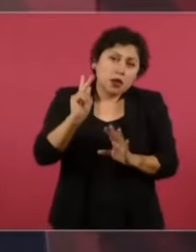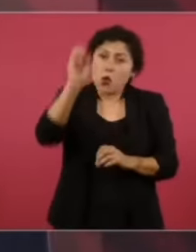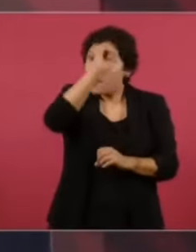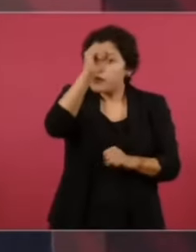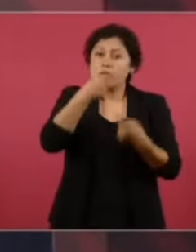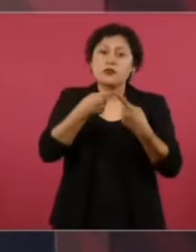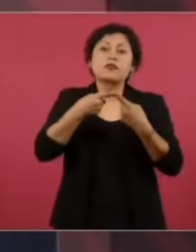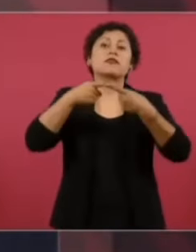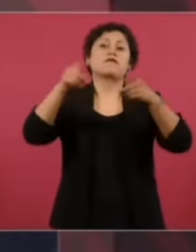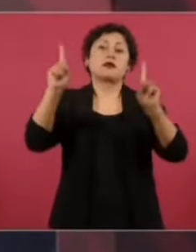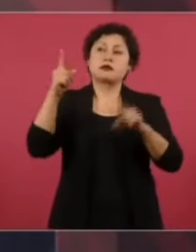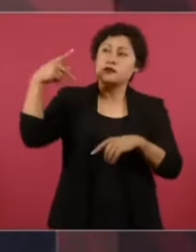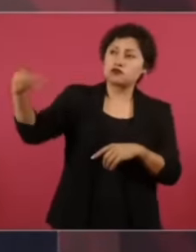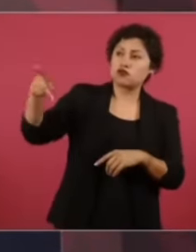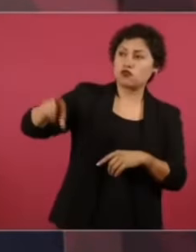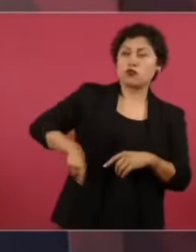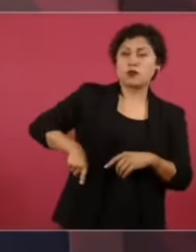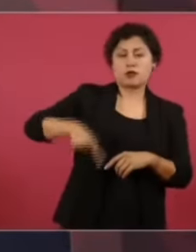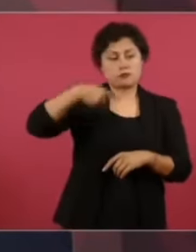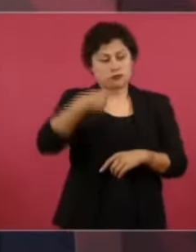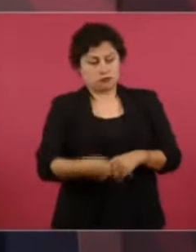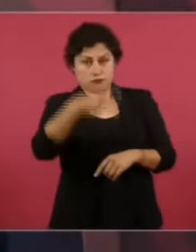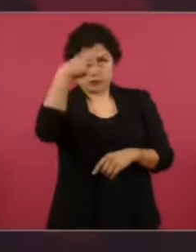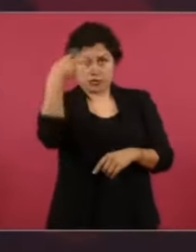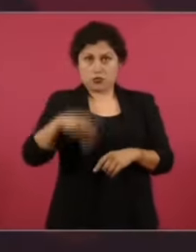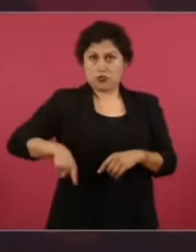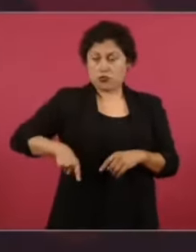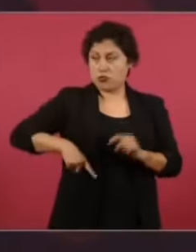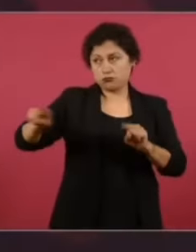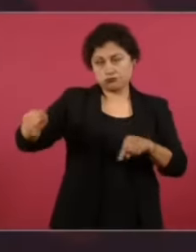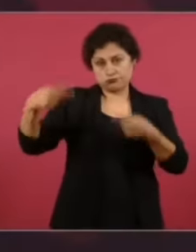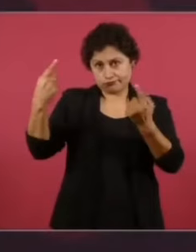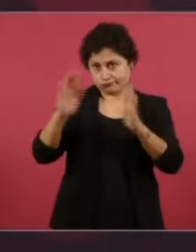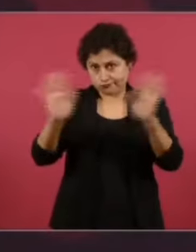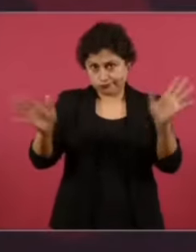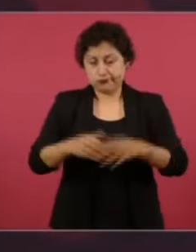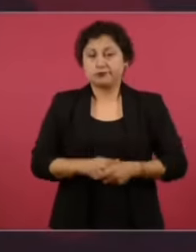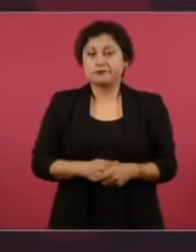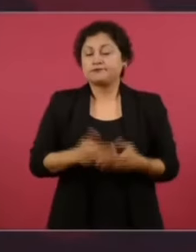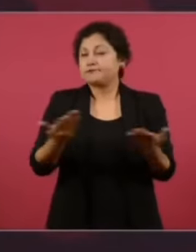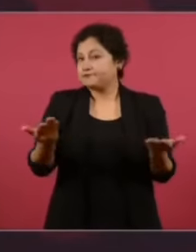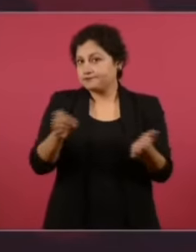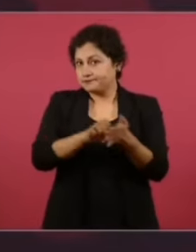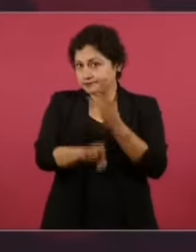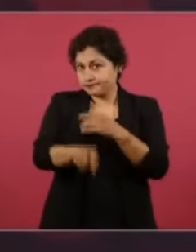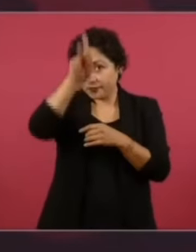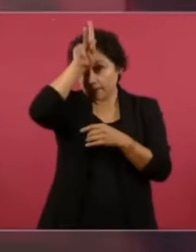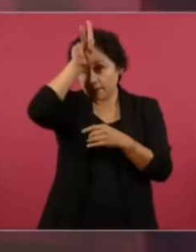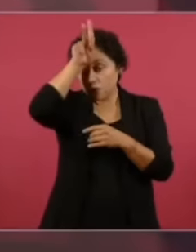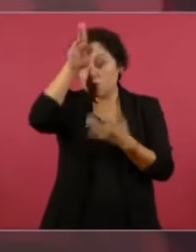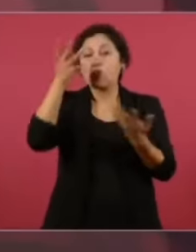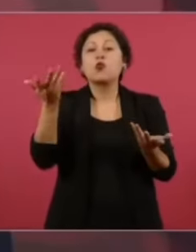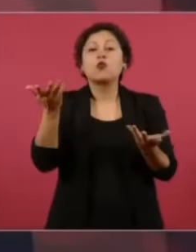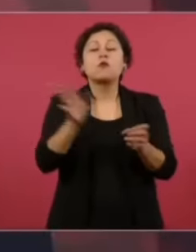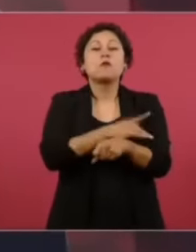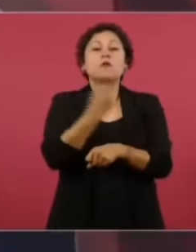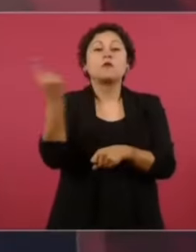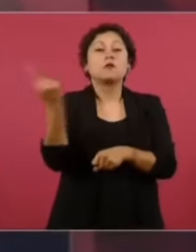con los gobiernos. En el caso de Perú, porque de manera